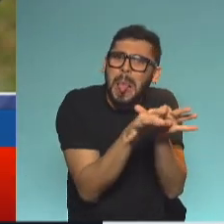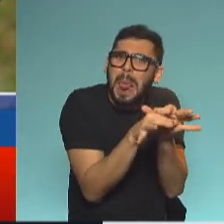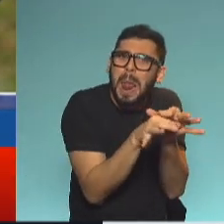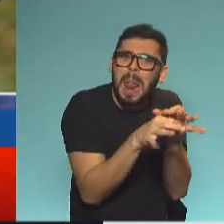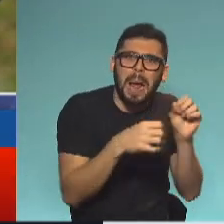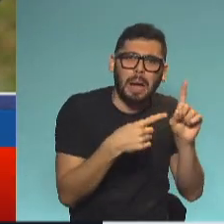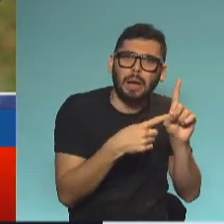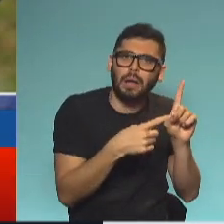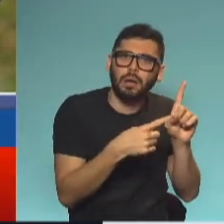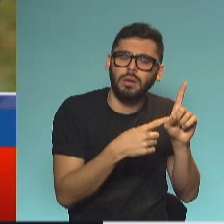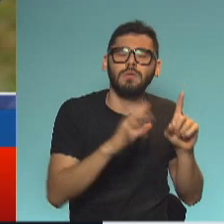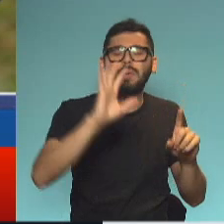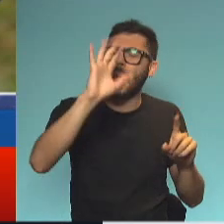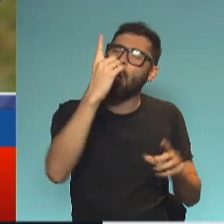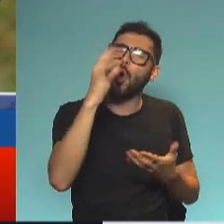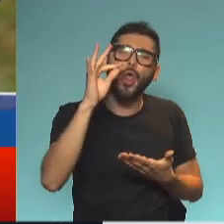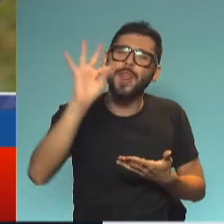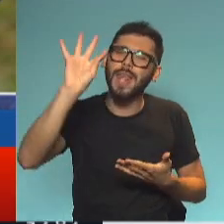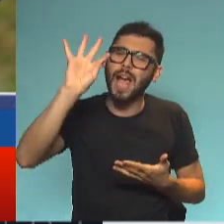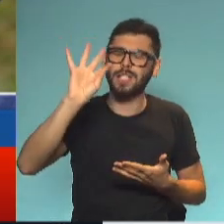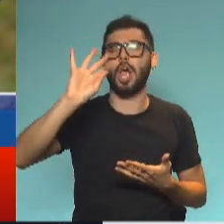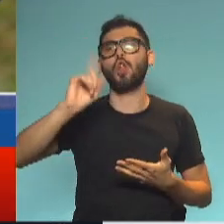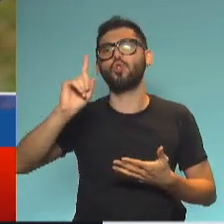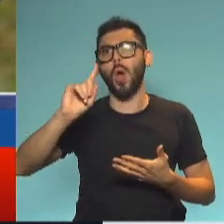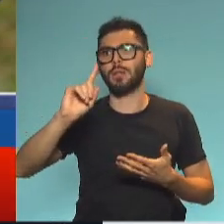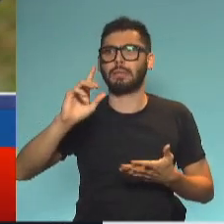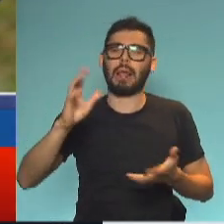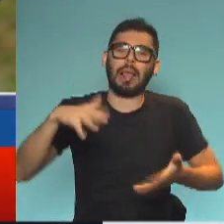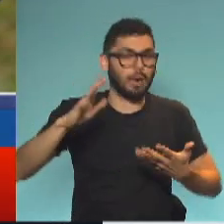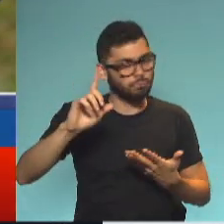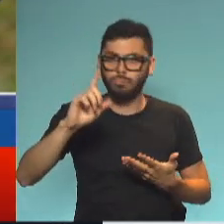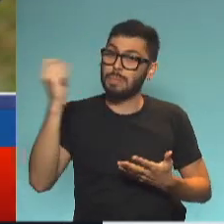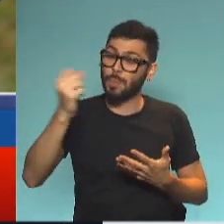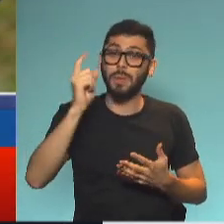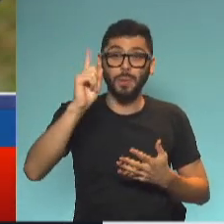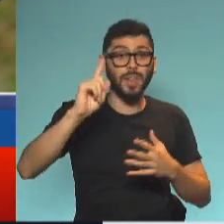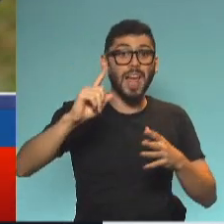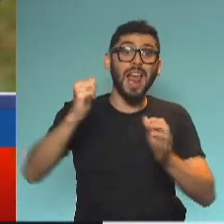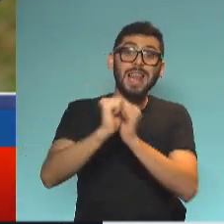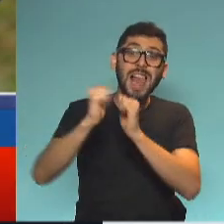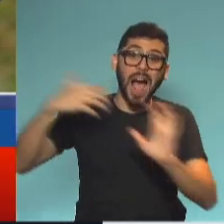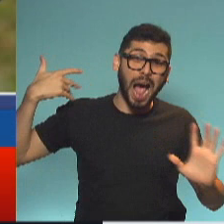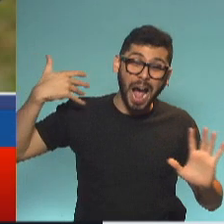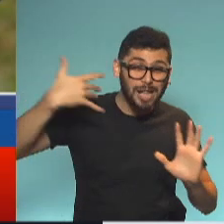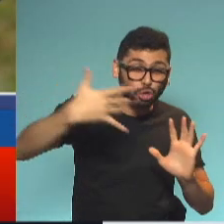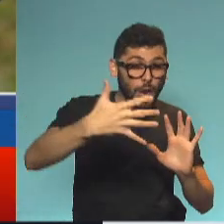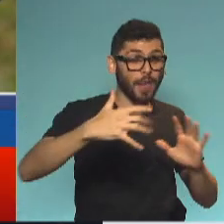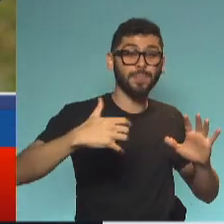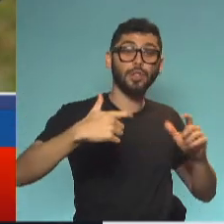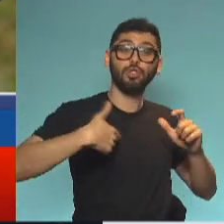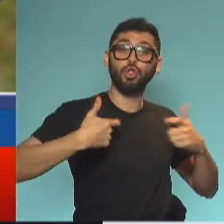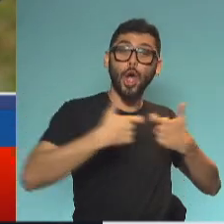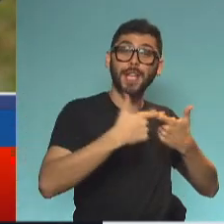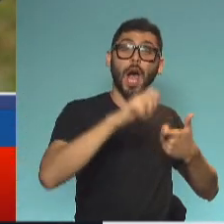detalle, felicista, un detalle no menor. Por primera vez en la historia de la Federación, en la historia, perdón, de la Sociedad Rural Argentina,